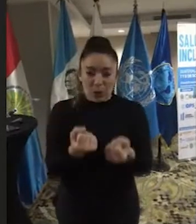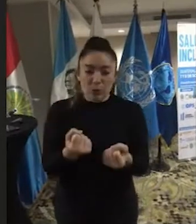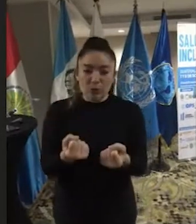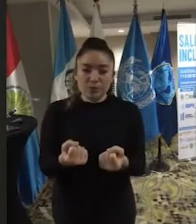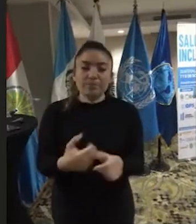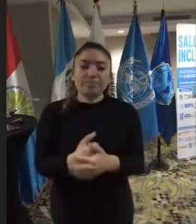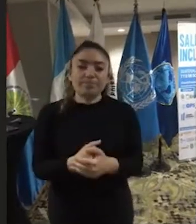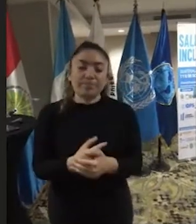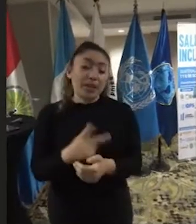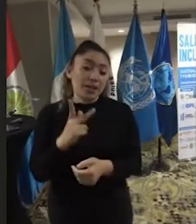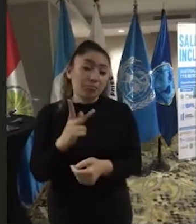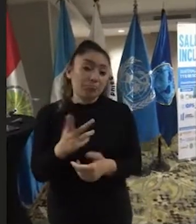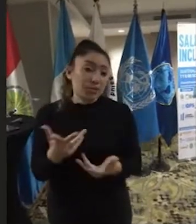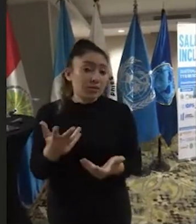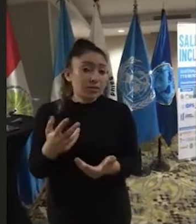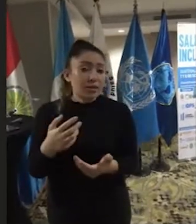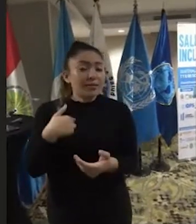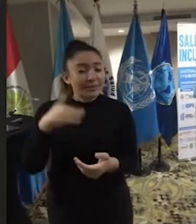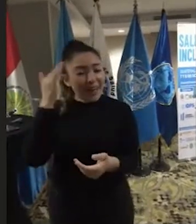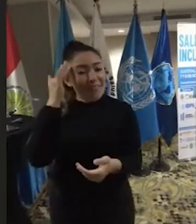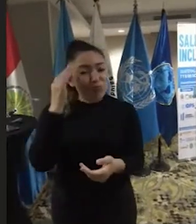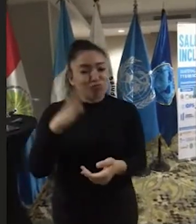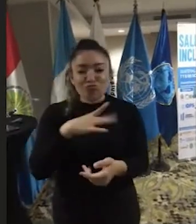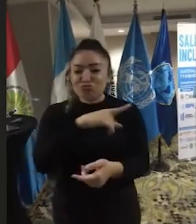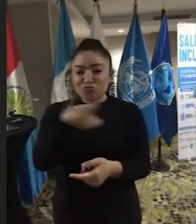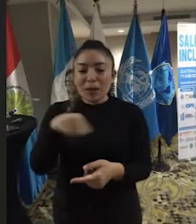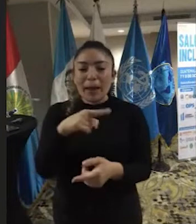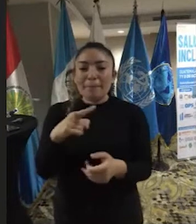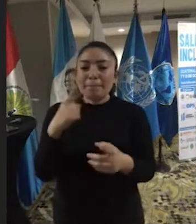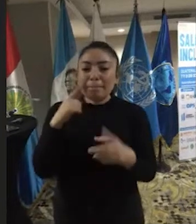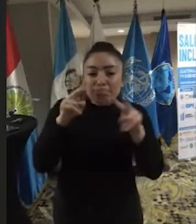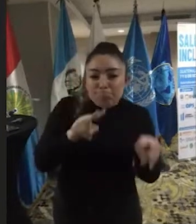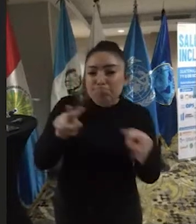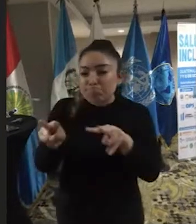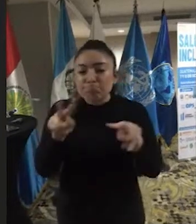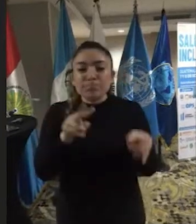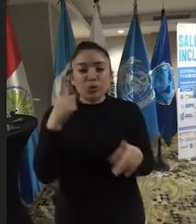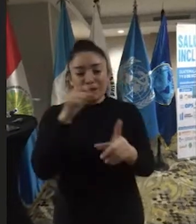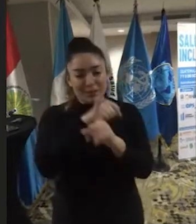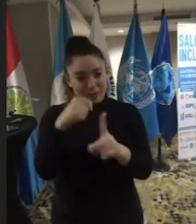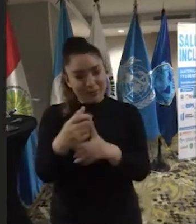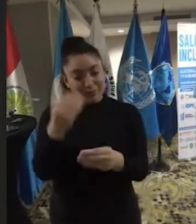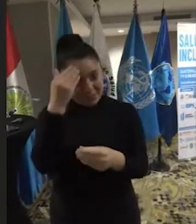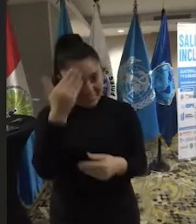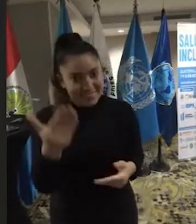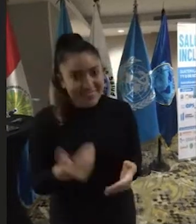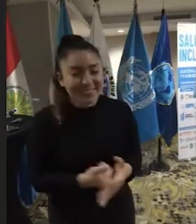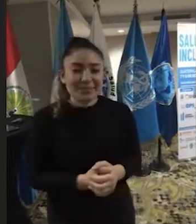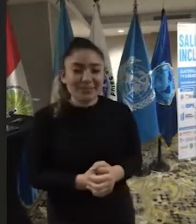pero sabemos que están pendientes de esta situación. Muchas gracias.